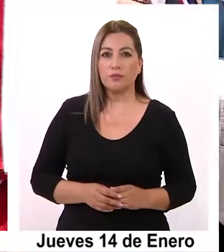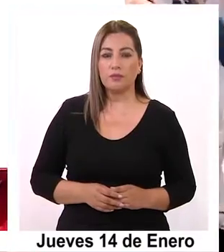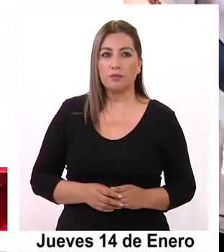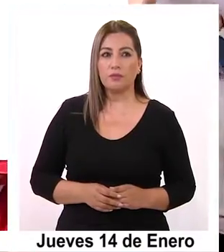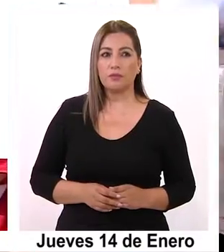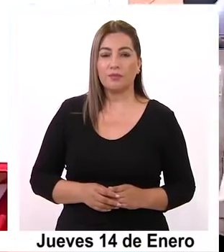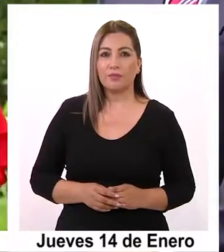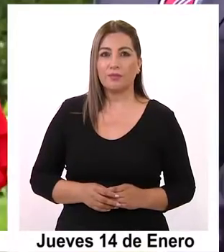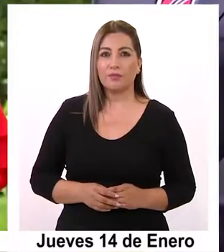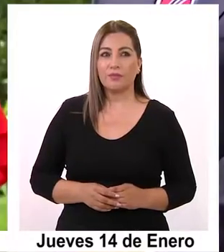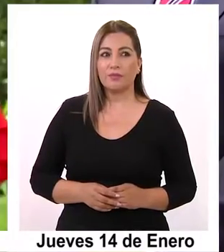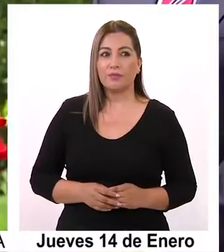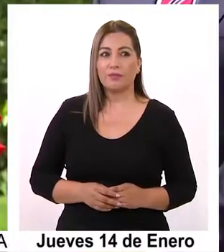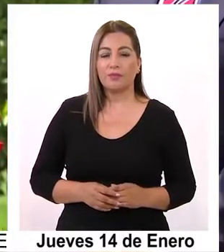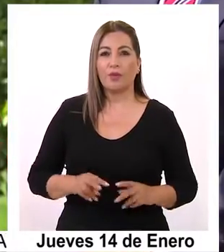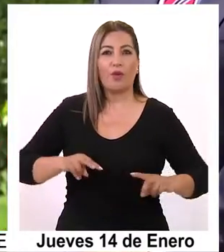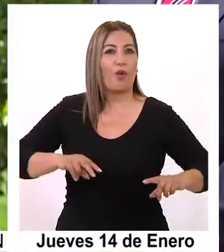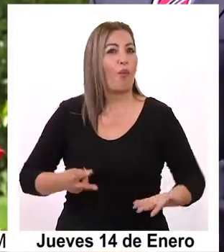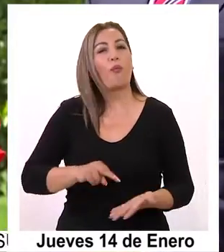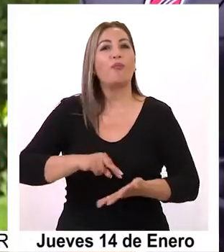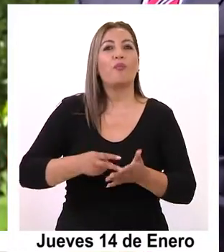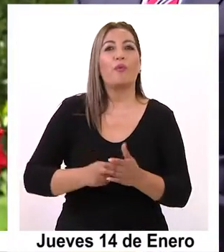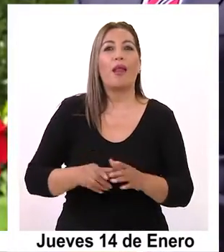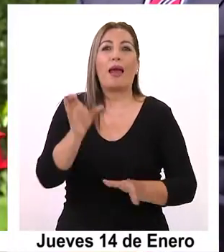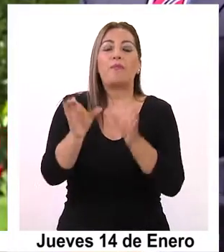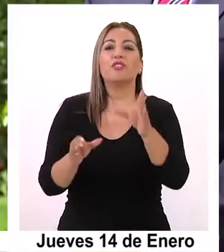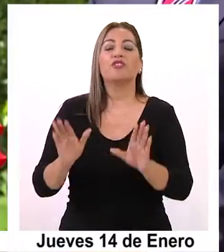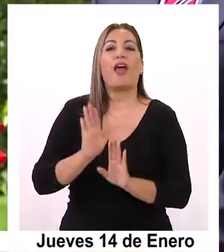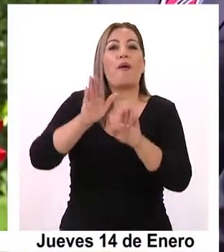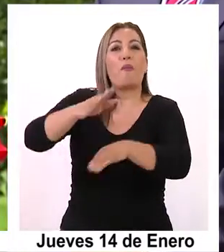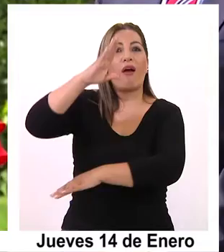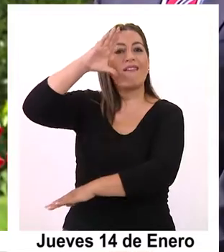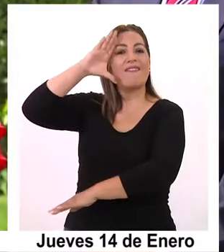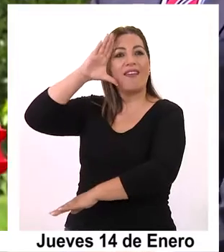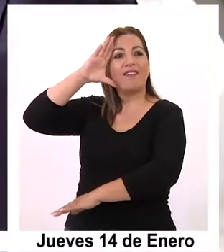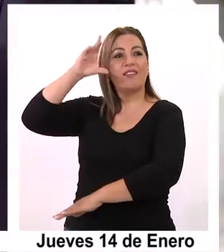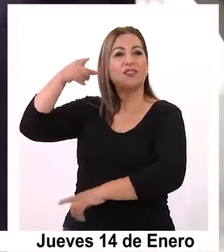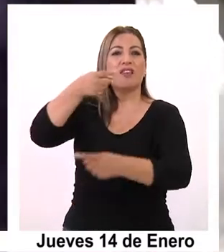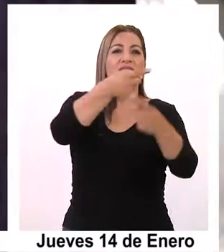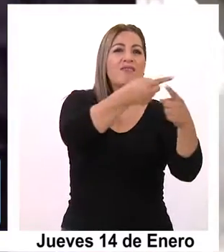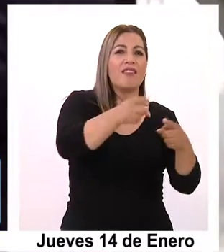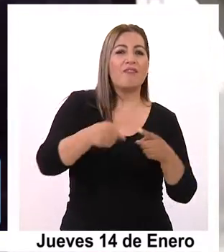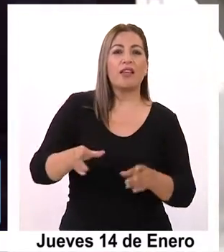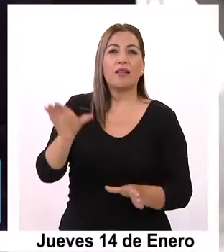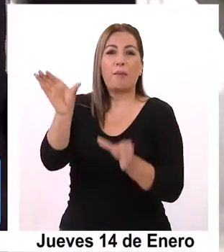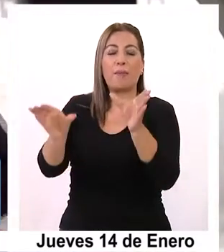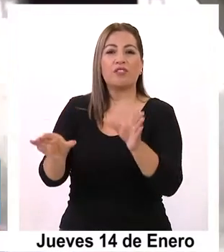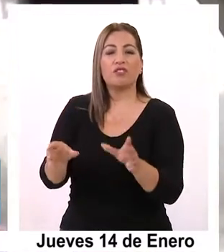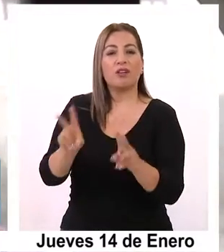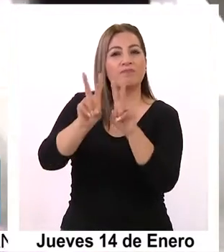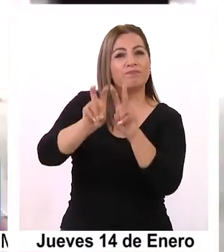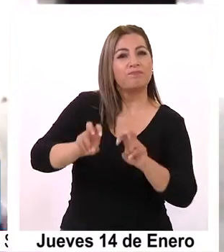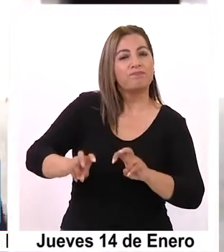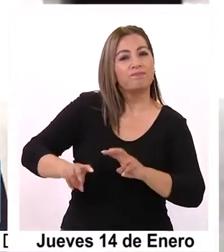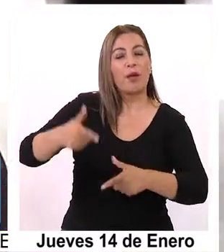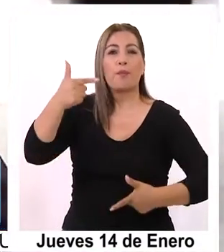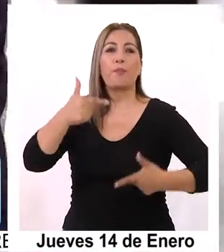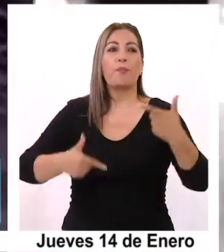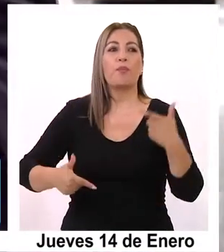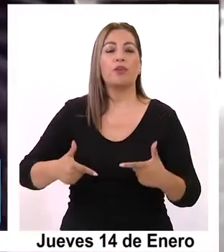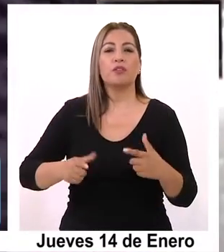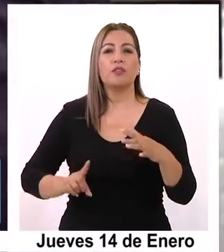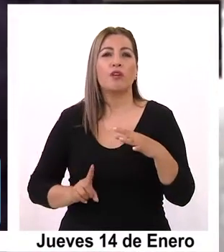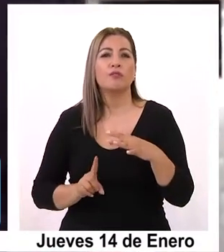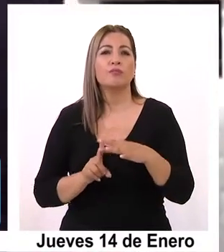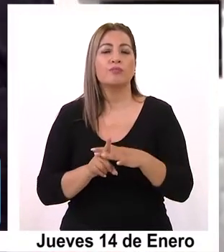Como una jugada magistral del bacheletismo ha sido considerada por diversos analistas políticos la irrupción de la